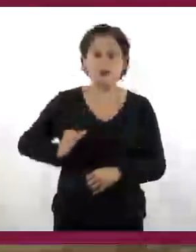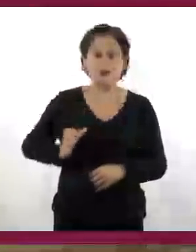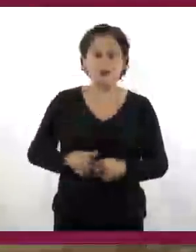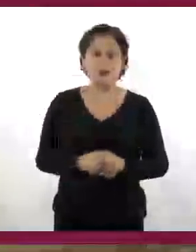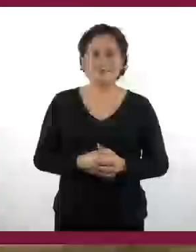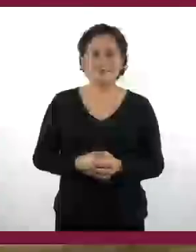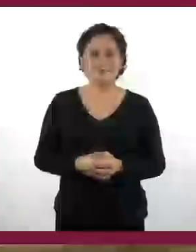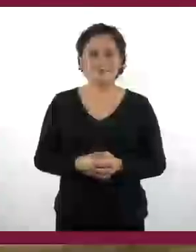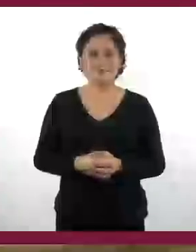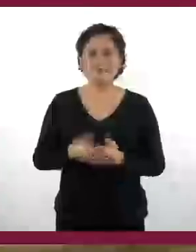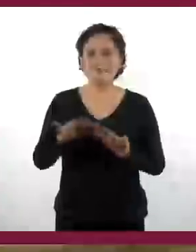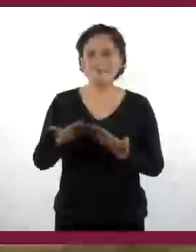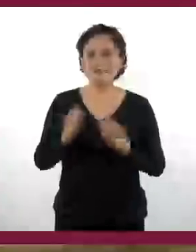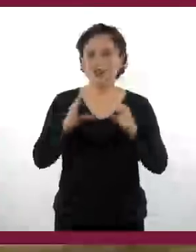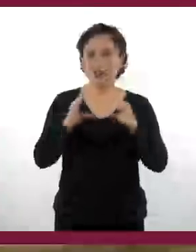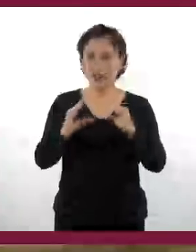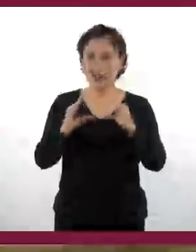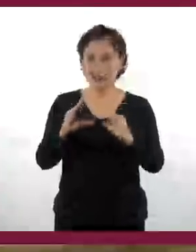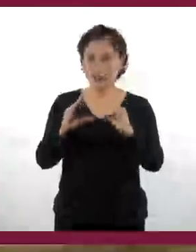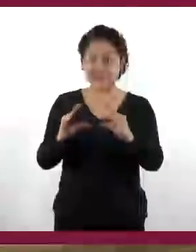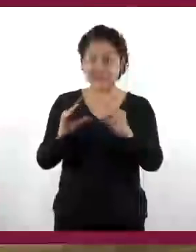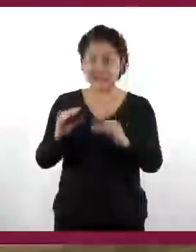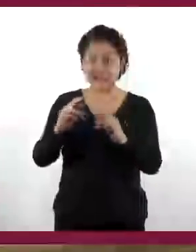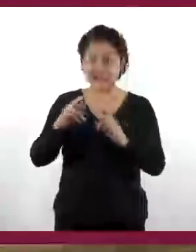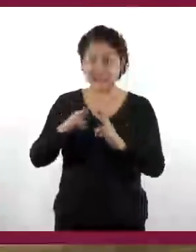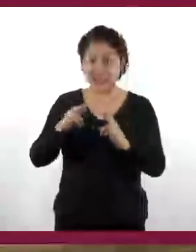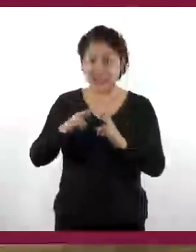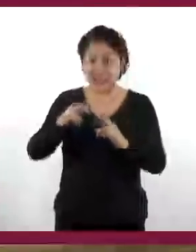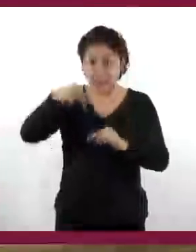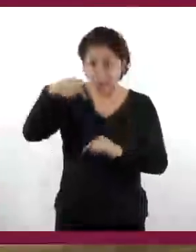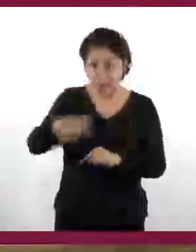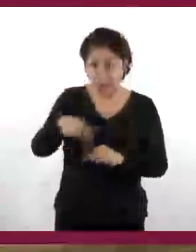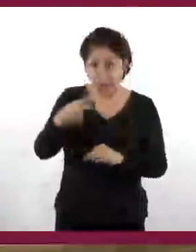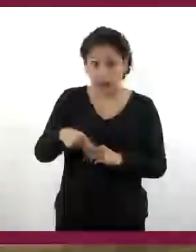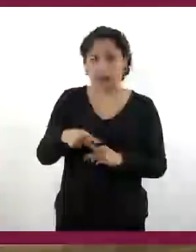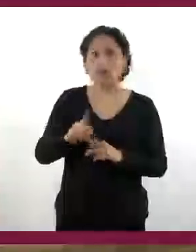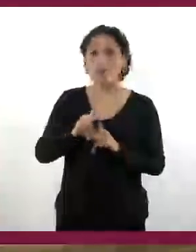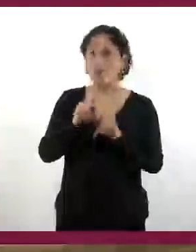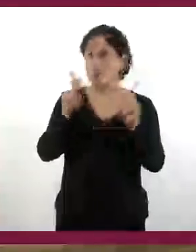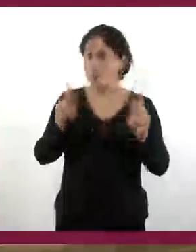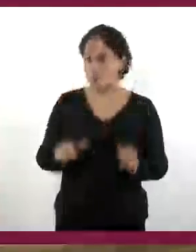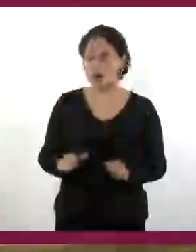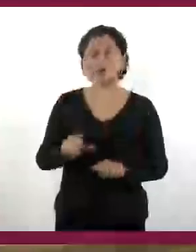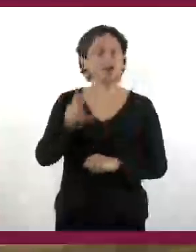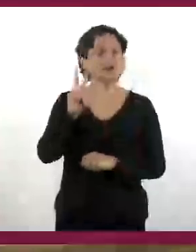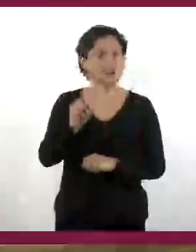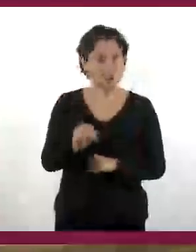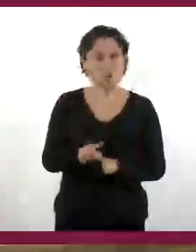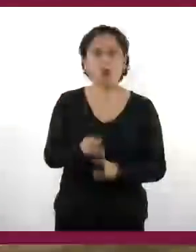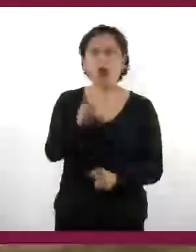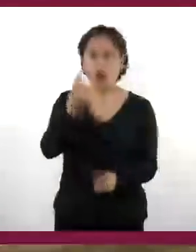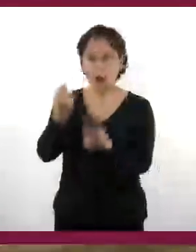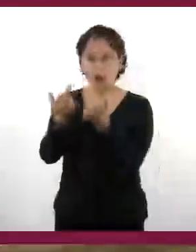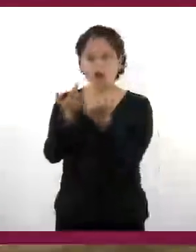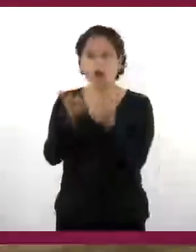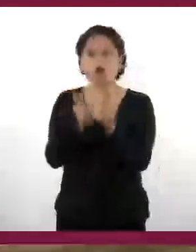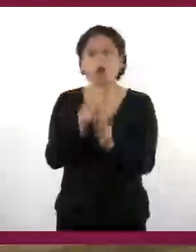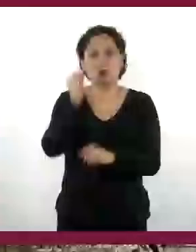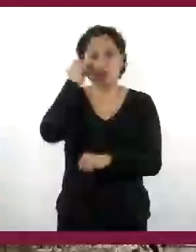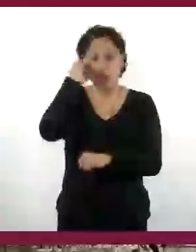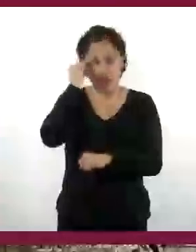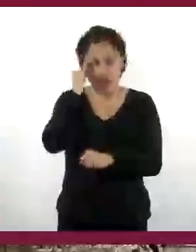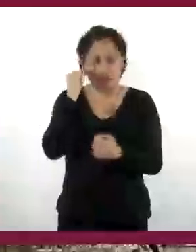El proceso de evangelización no fue totalmente pacífico. Existió resistencia por parte de grupos indígenas que,